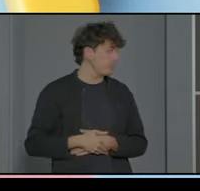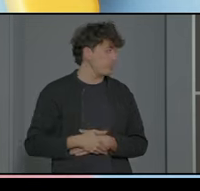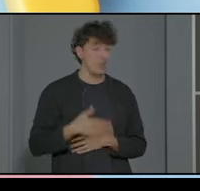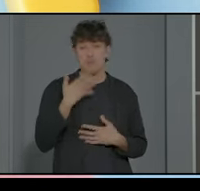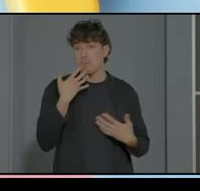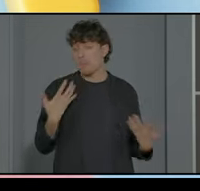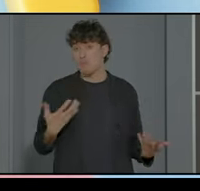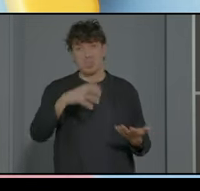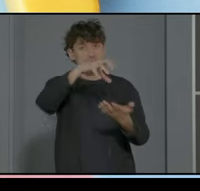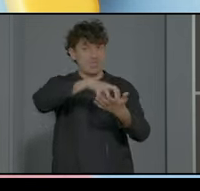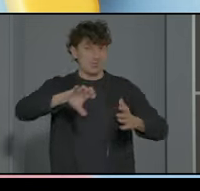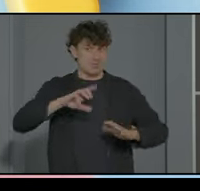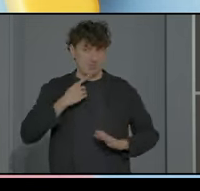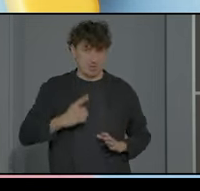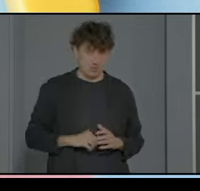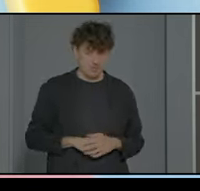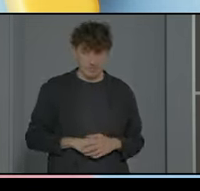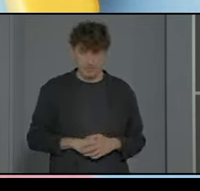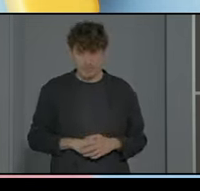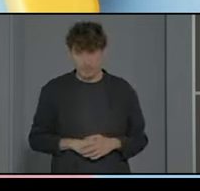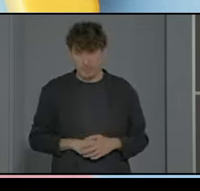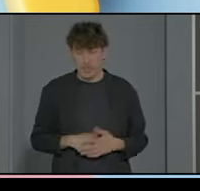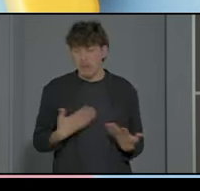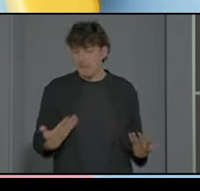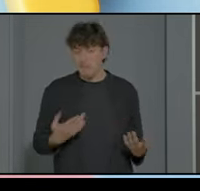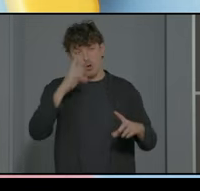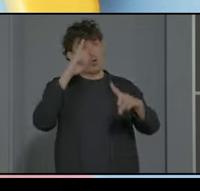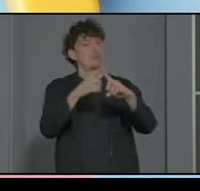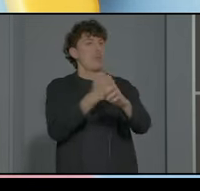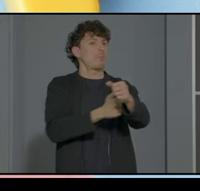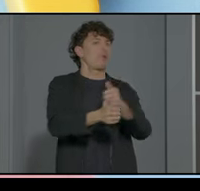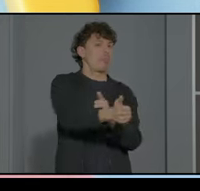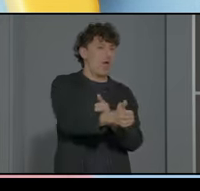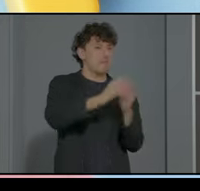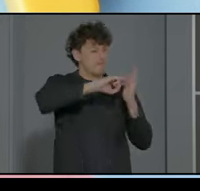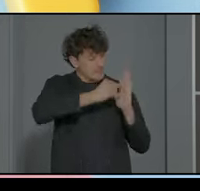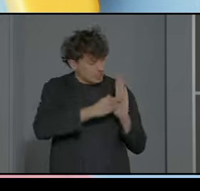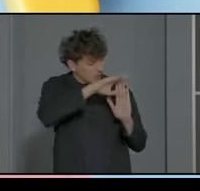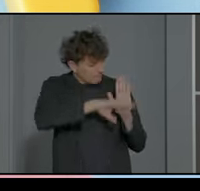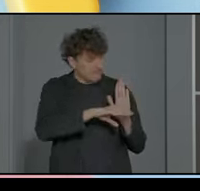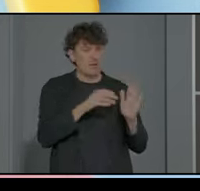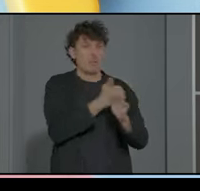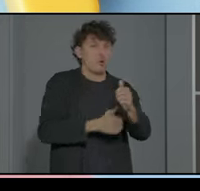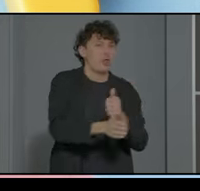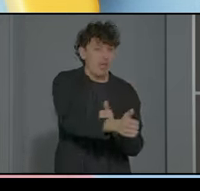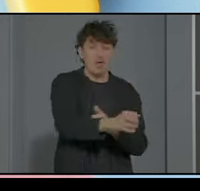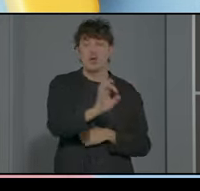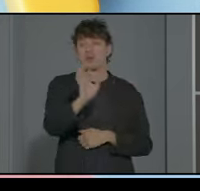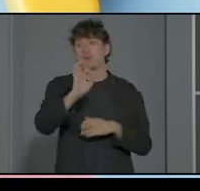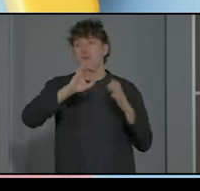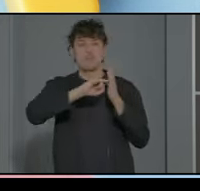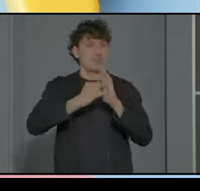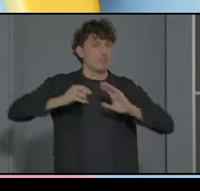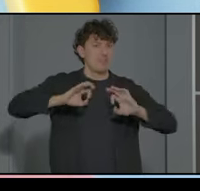como centro quiero decir desde bueno desde priorizar objetivos y metodologías y trabajar con metodologías